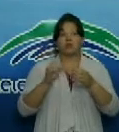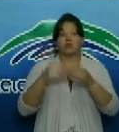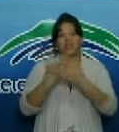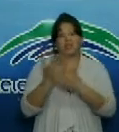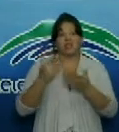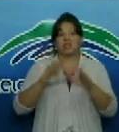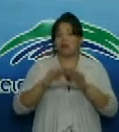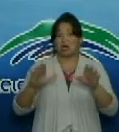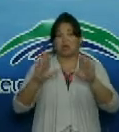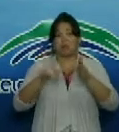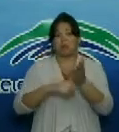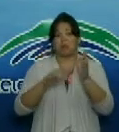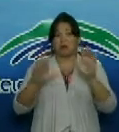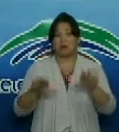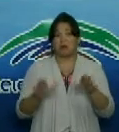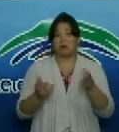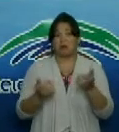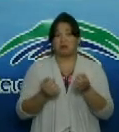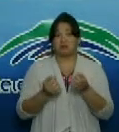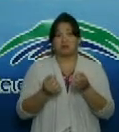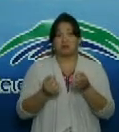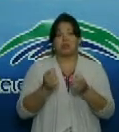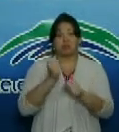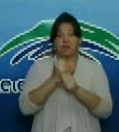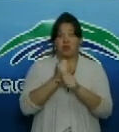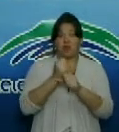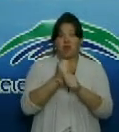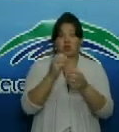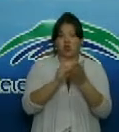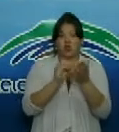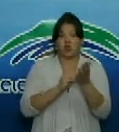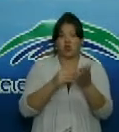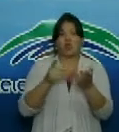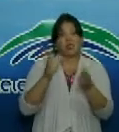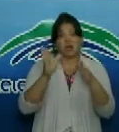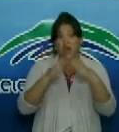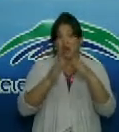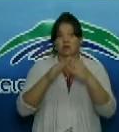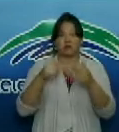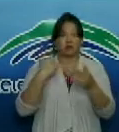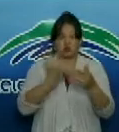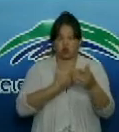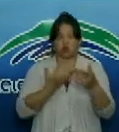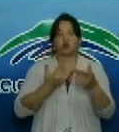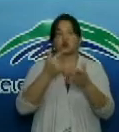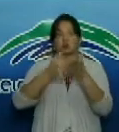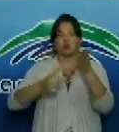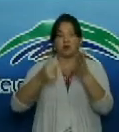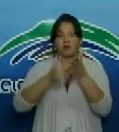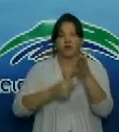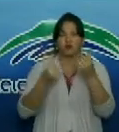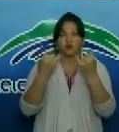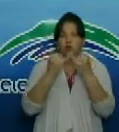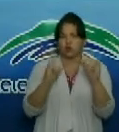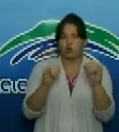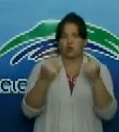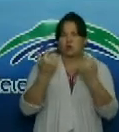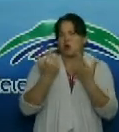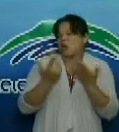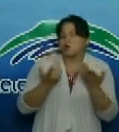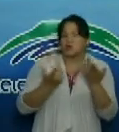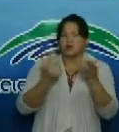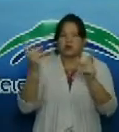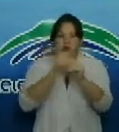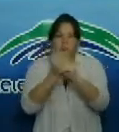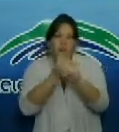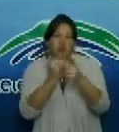que llevan los muchachos trabajando en sus casas estamos rediseñando el plan de preparación individual de cada atleta y el seguimiento como